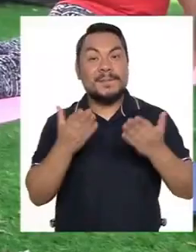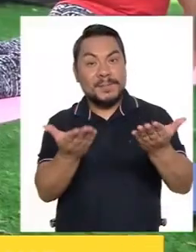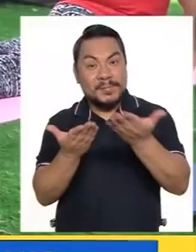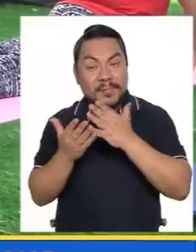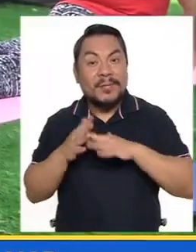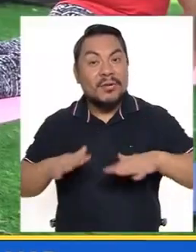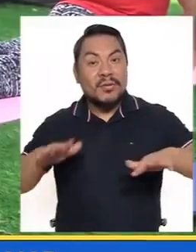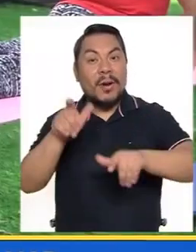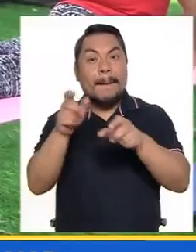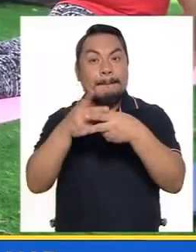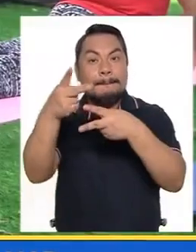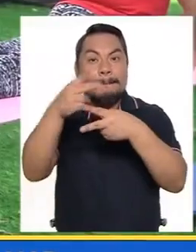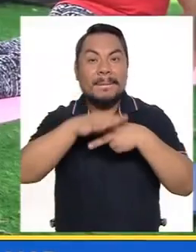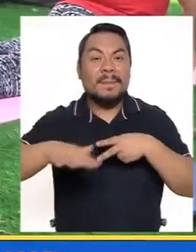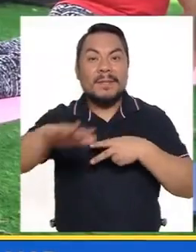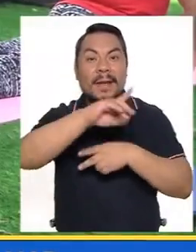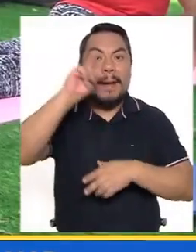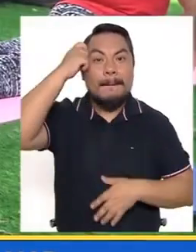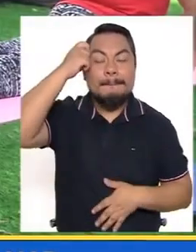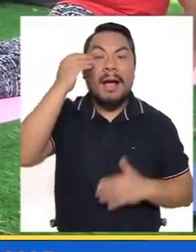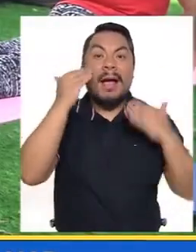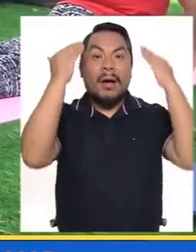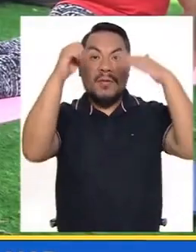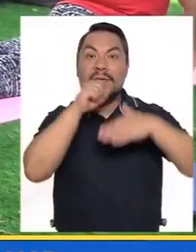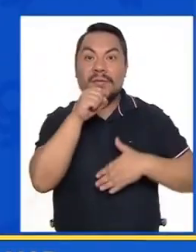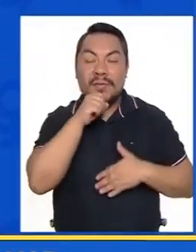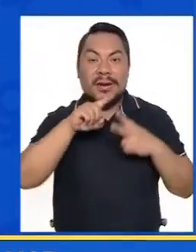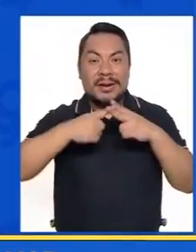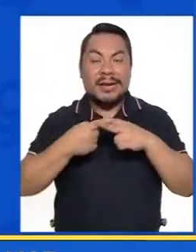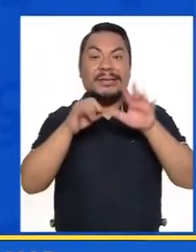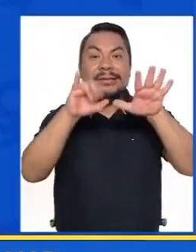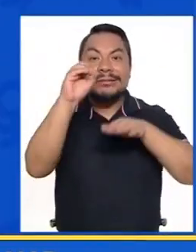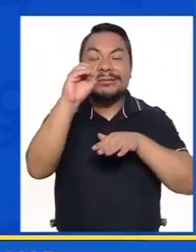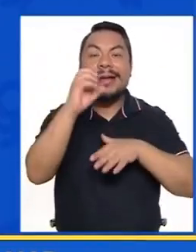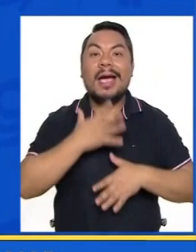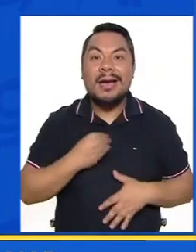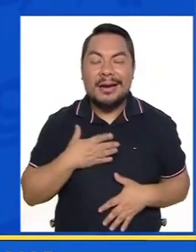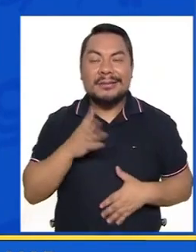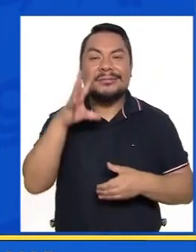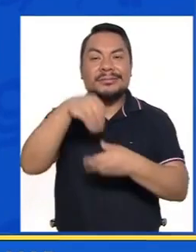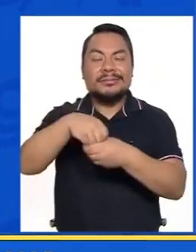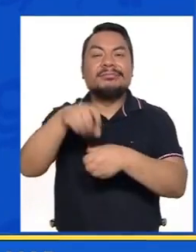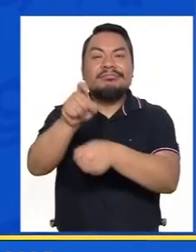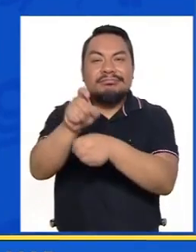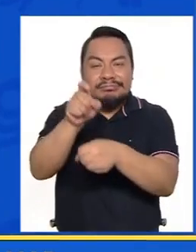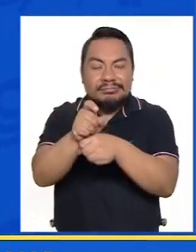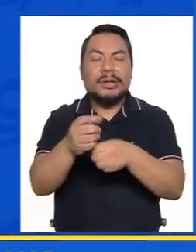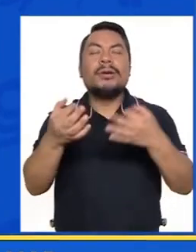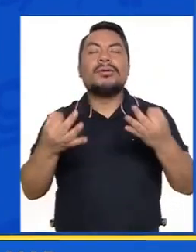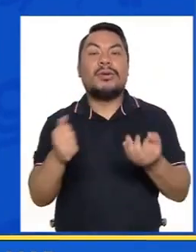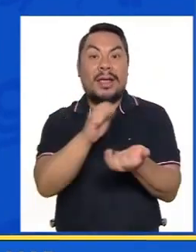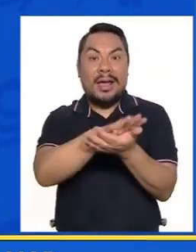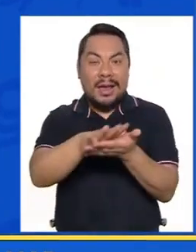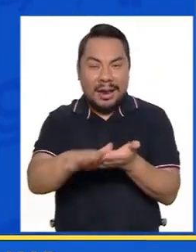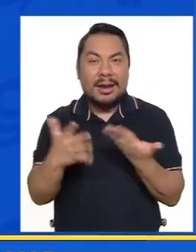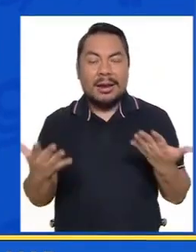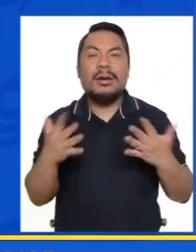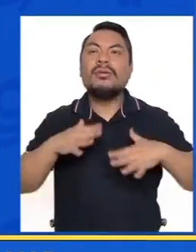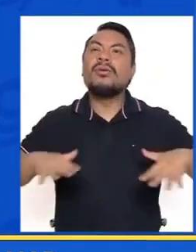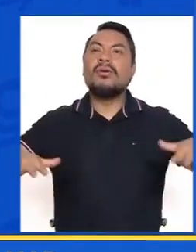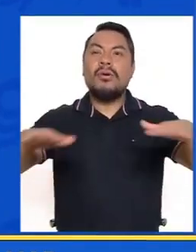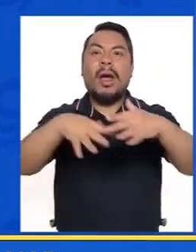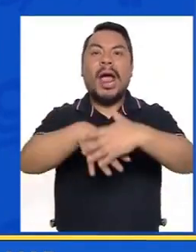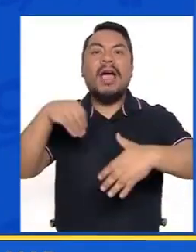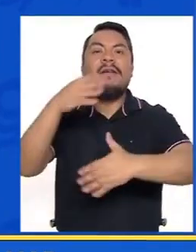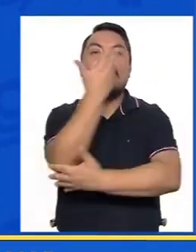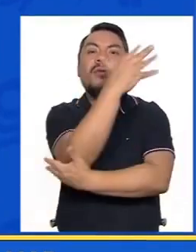Invitamos a todos nuestros vecinos Magdalena del Mar, adultos mayores a partir de 60 años, a nuestros talleres de yoga terapéutico gratuito al aire